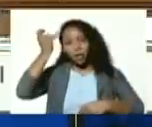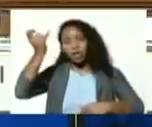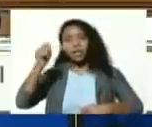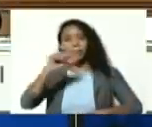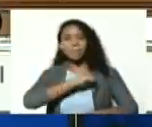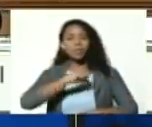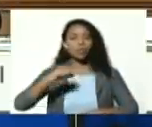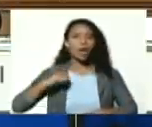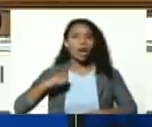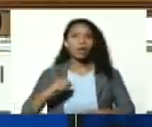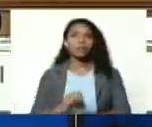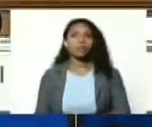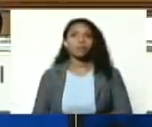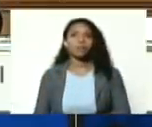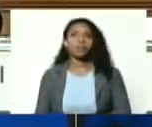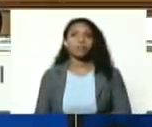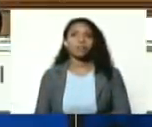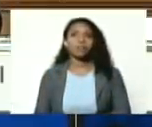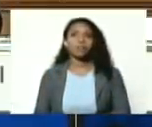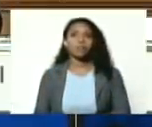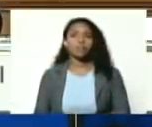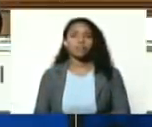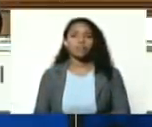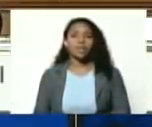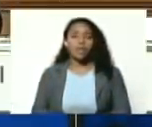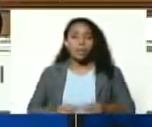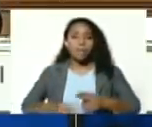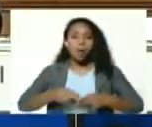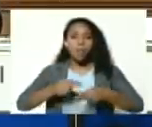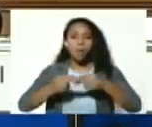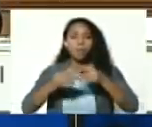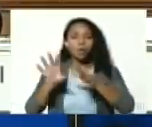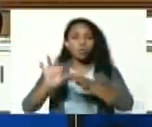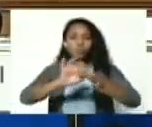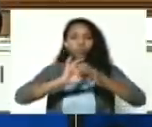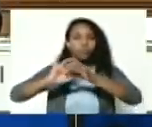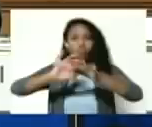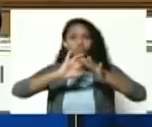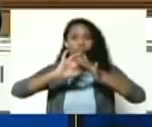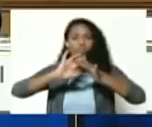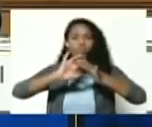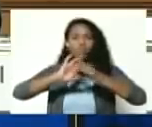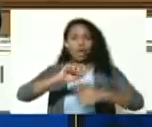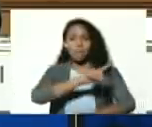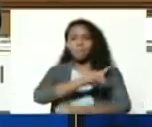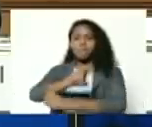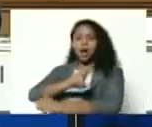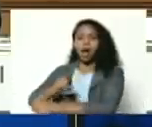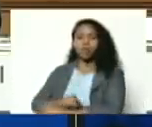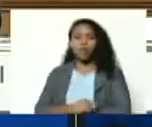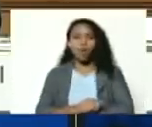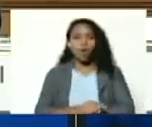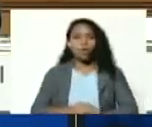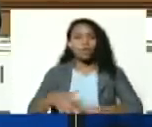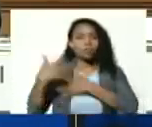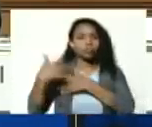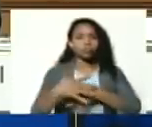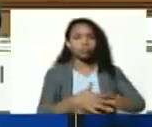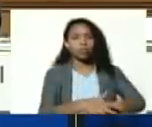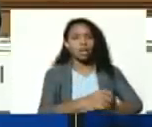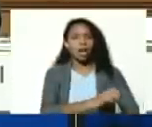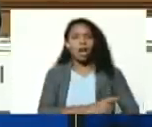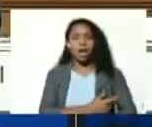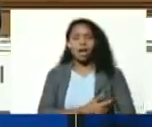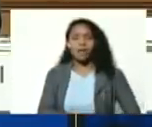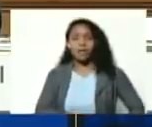personales la construcción de la unión del mando del ejército libertador de Oriente y